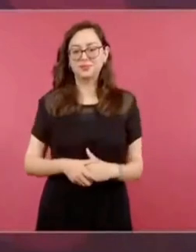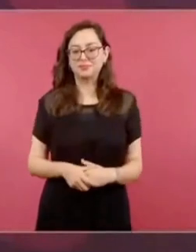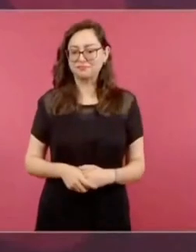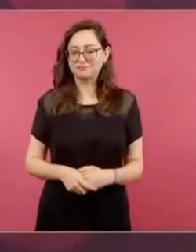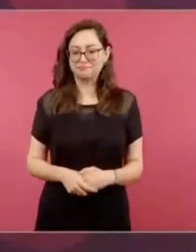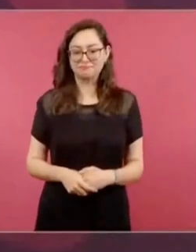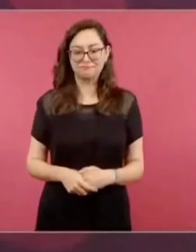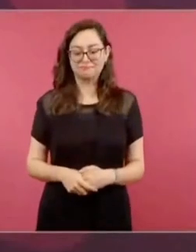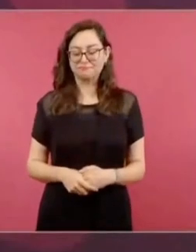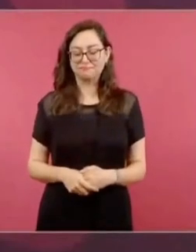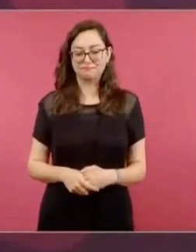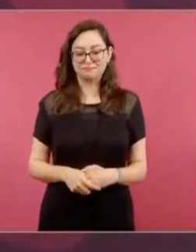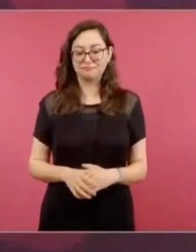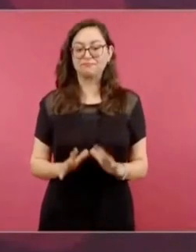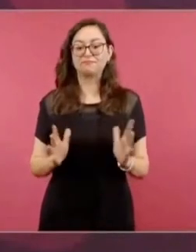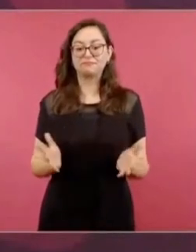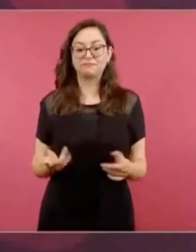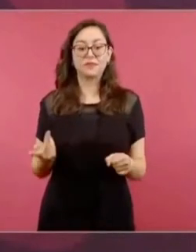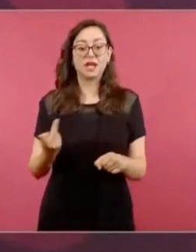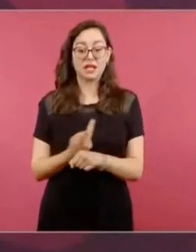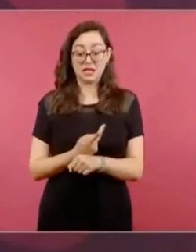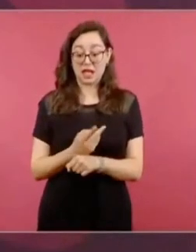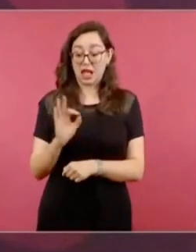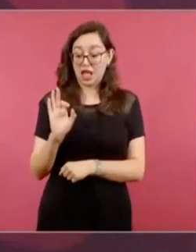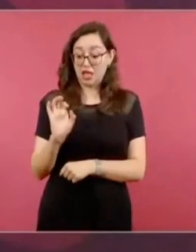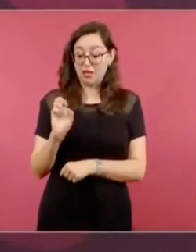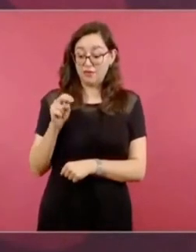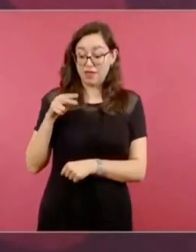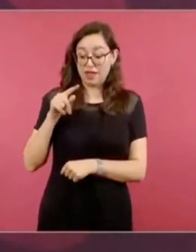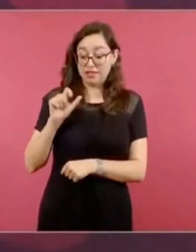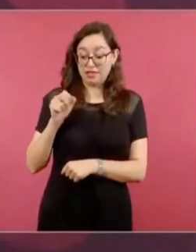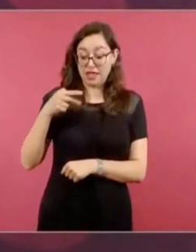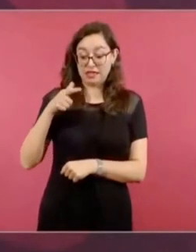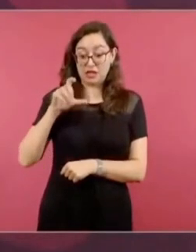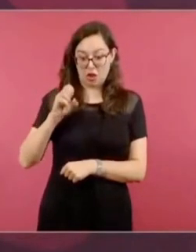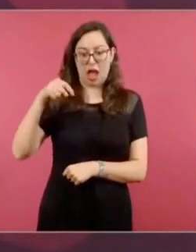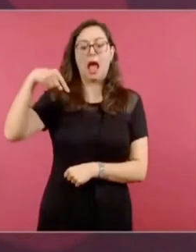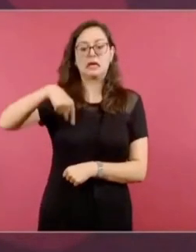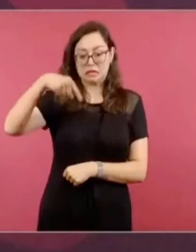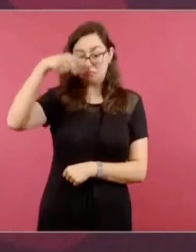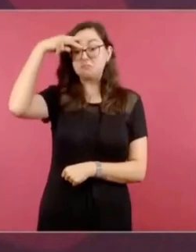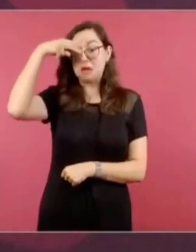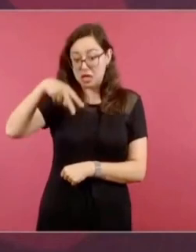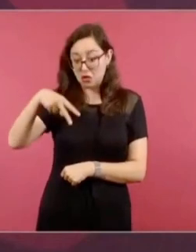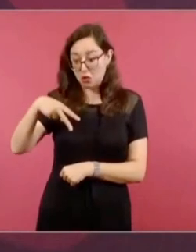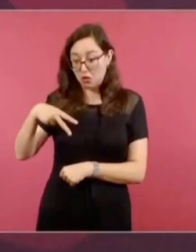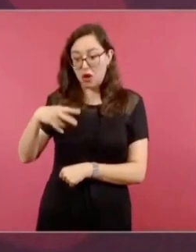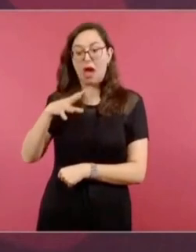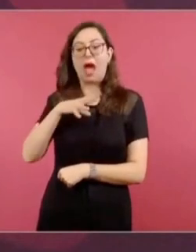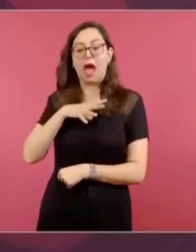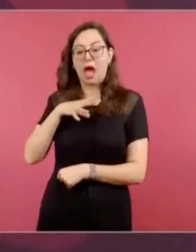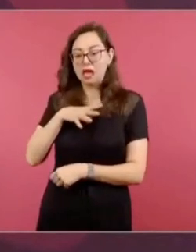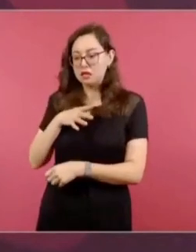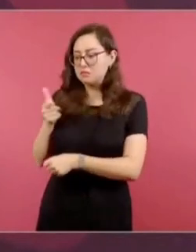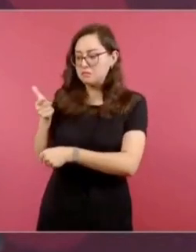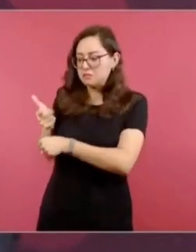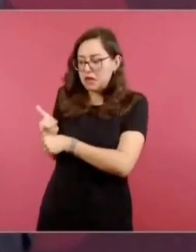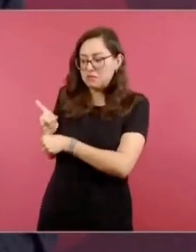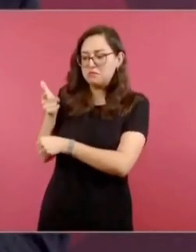se ha decomisado fentanilo, muy poco